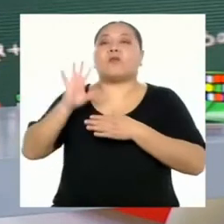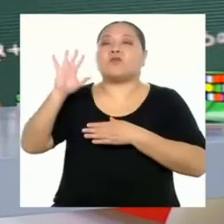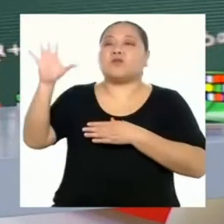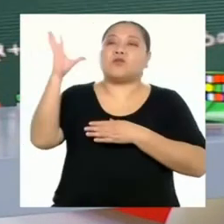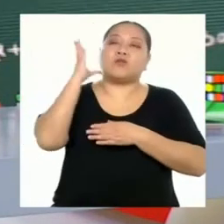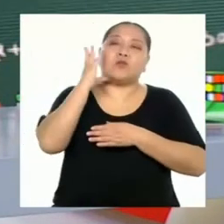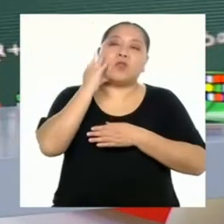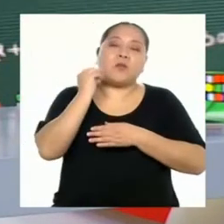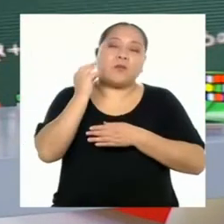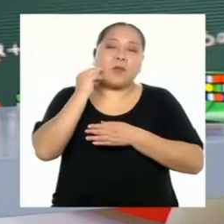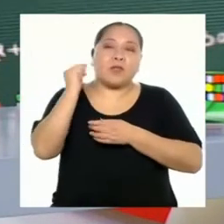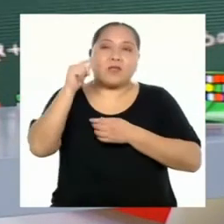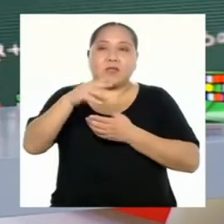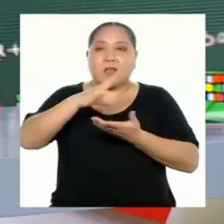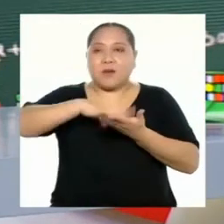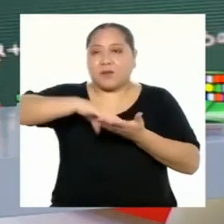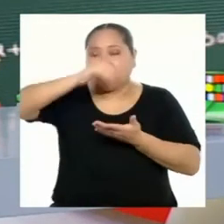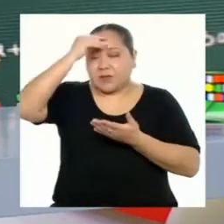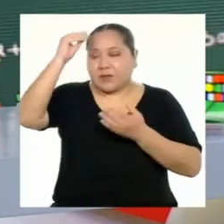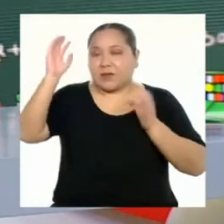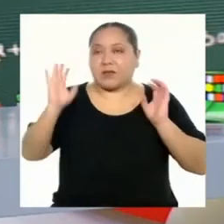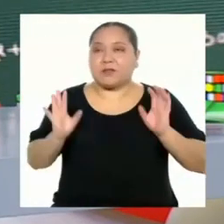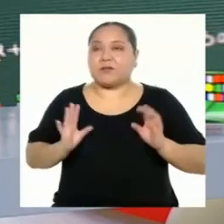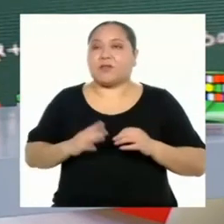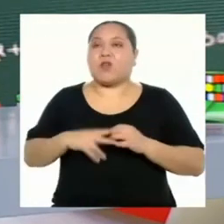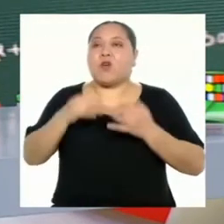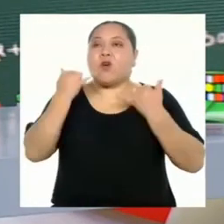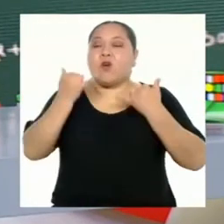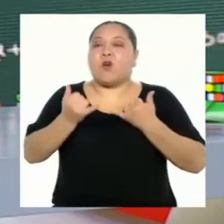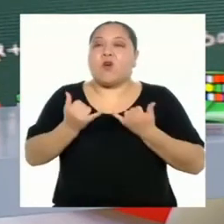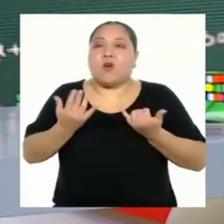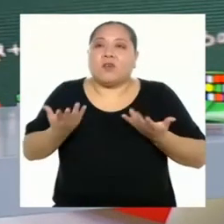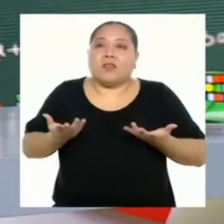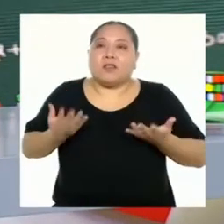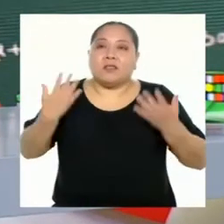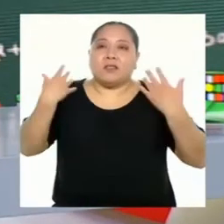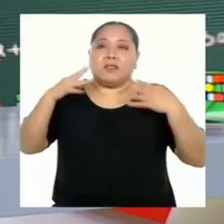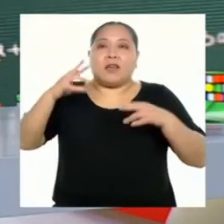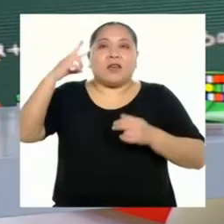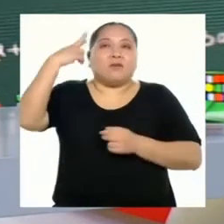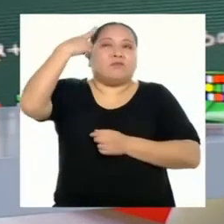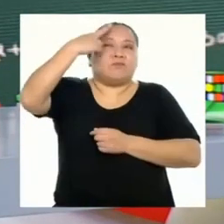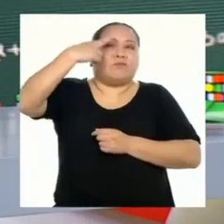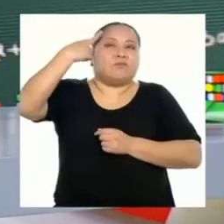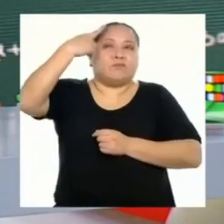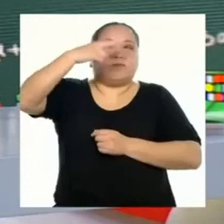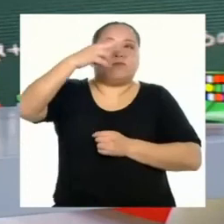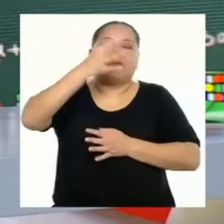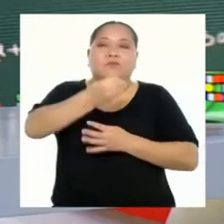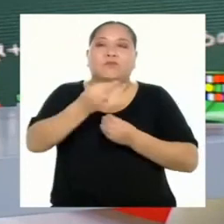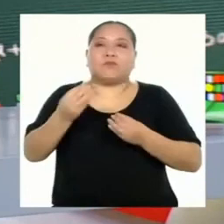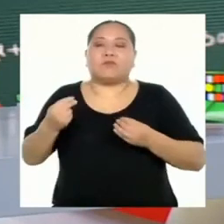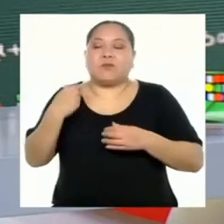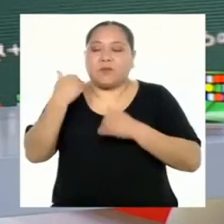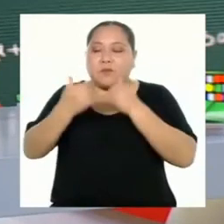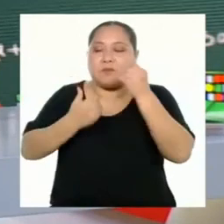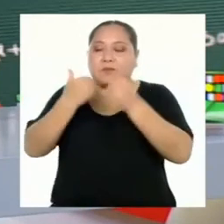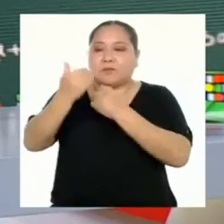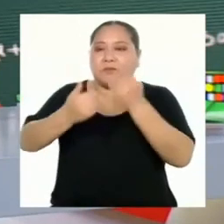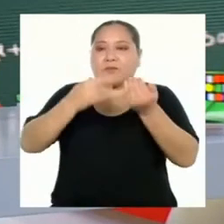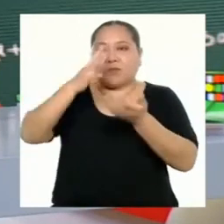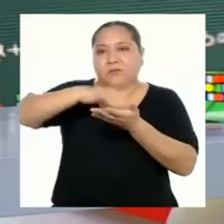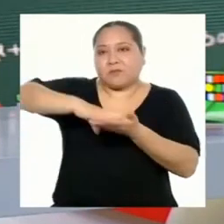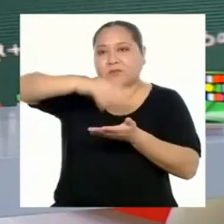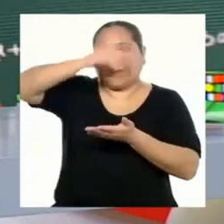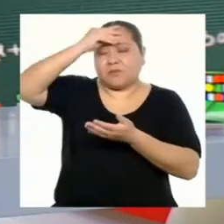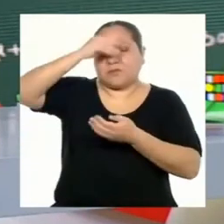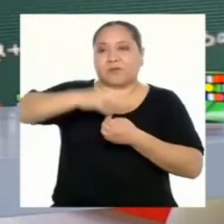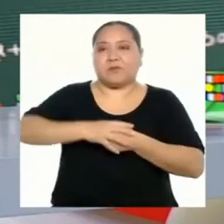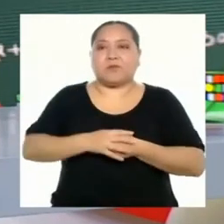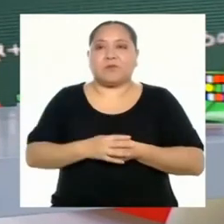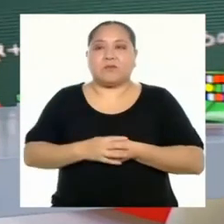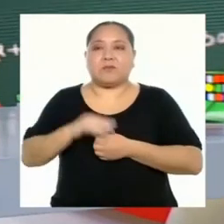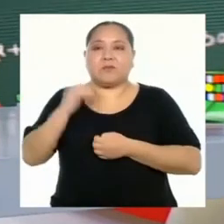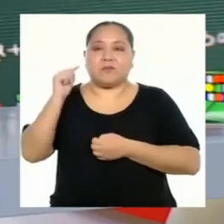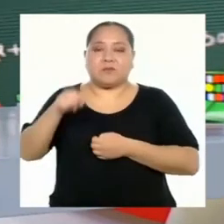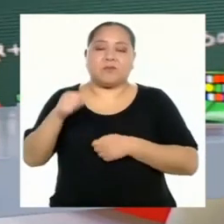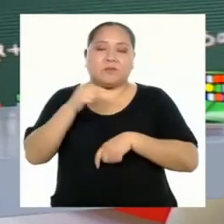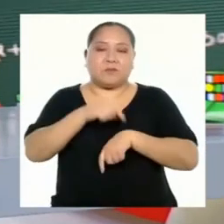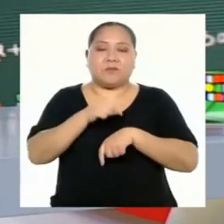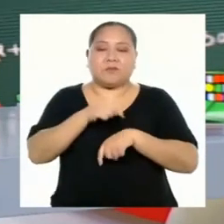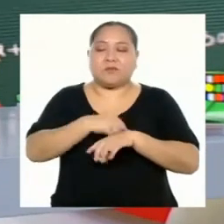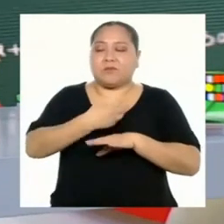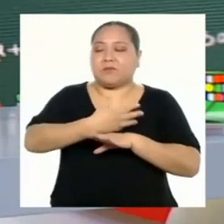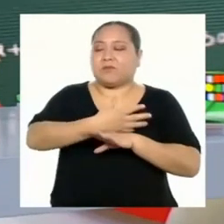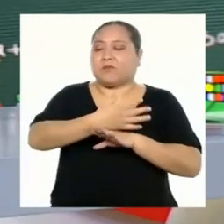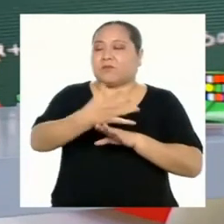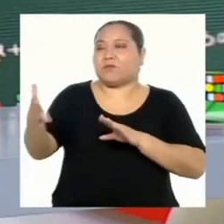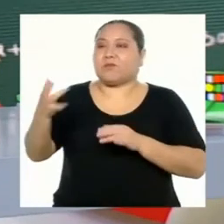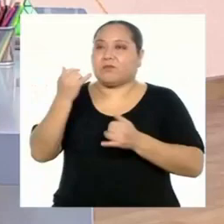experiencias de aprendizaje. Bueno, el día de hoy hemos reflexionado mucho sobre nuestro proceso de aprendizaje a lo largo